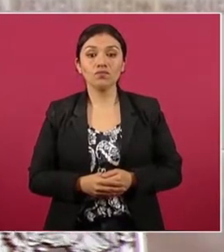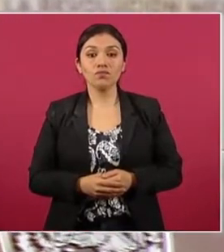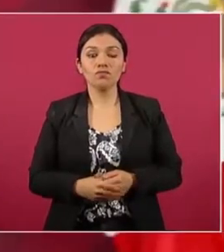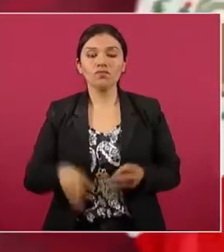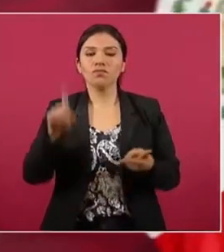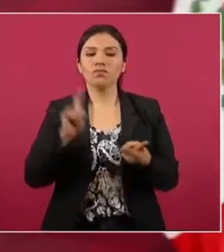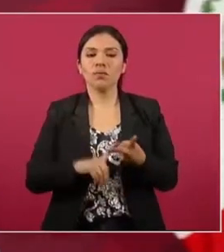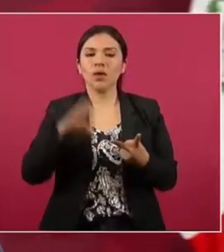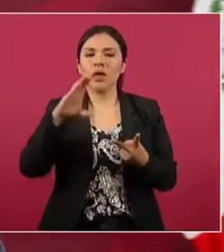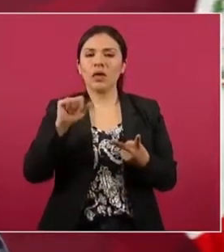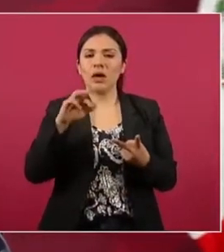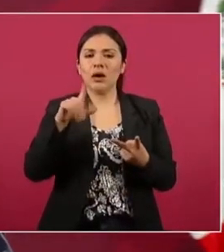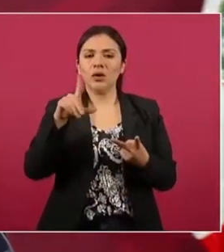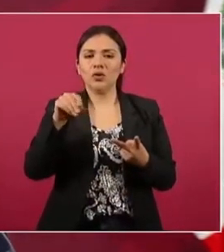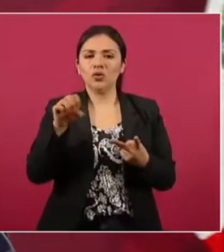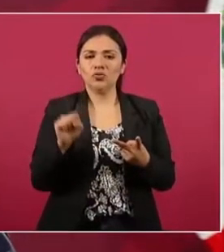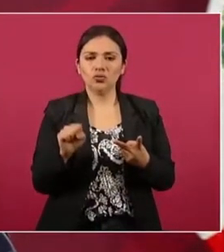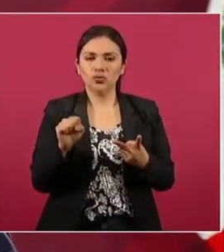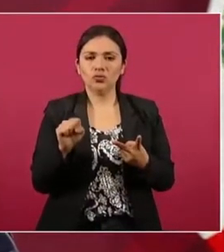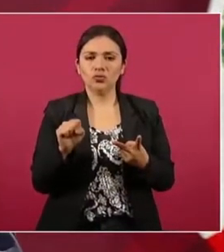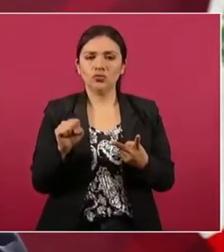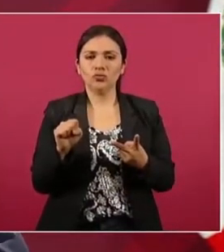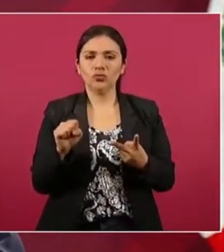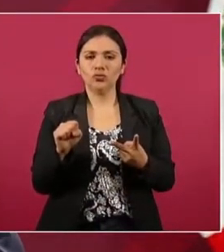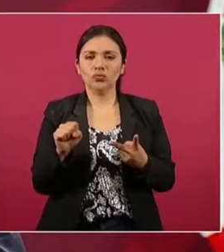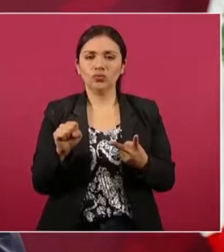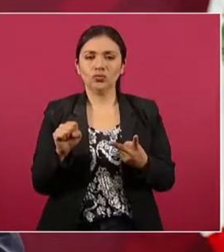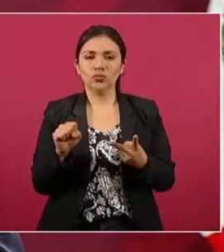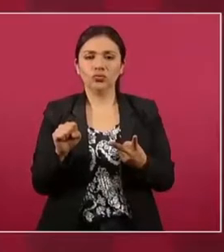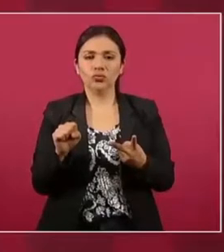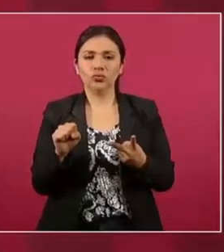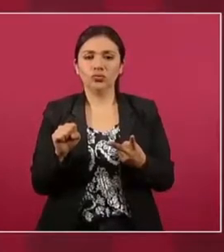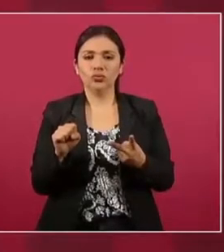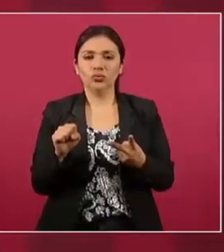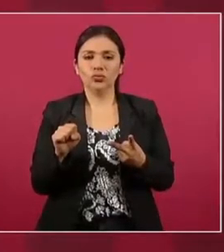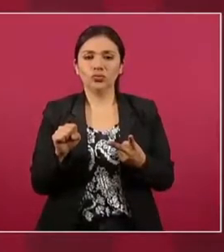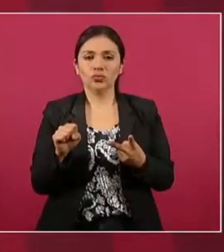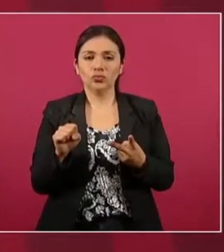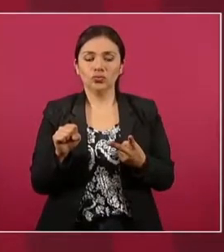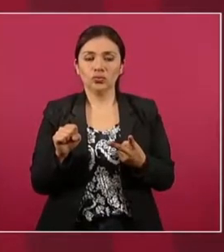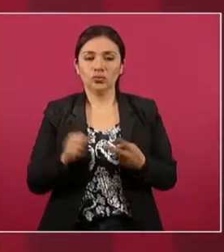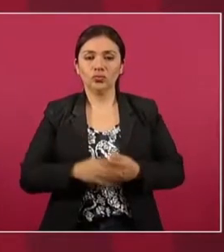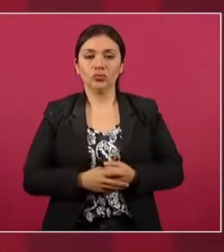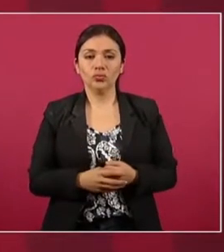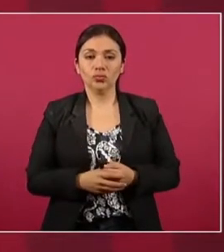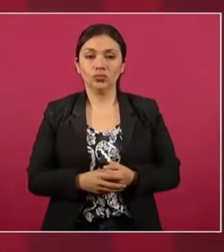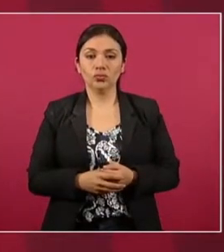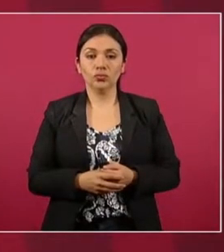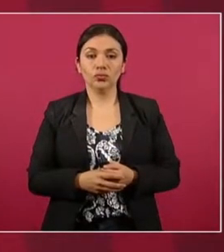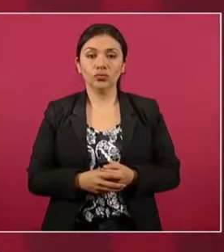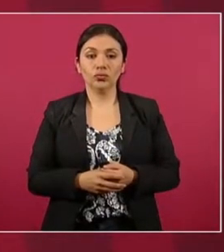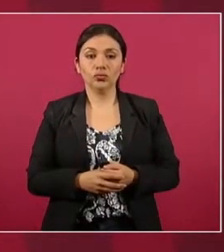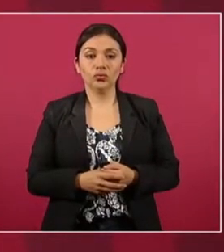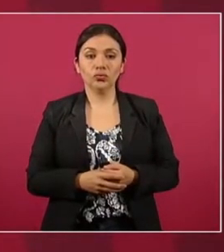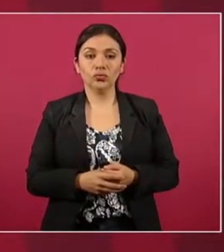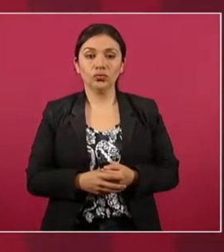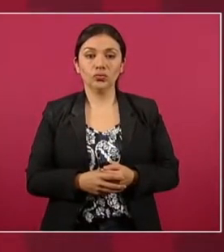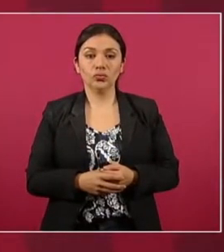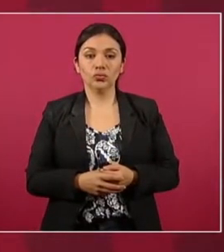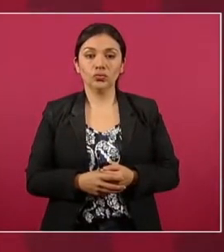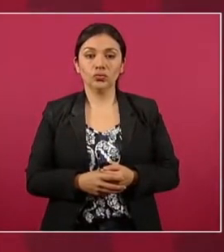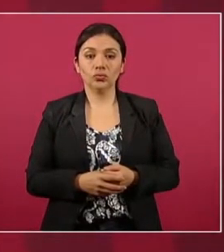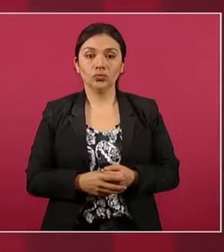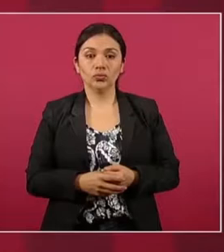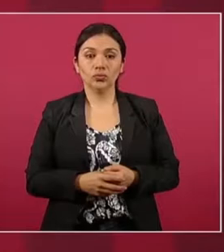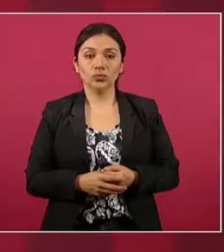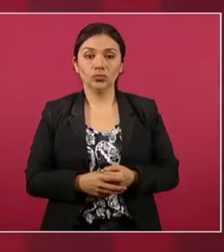Madero, que eso